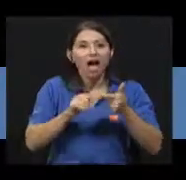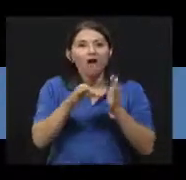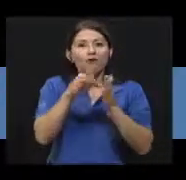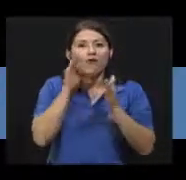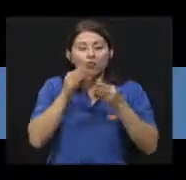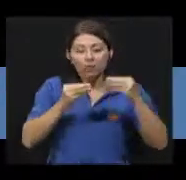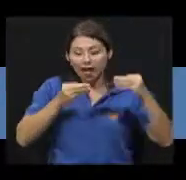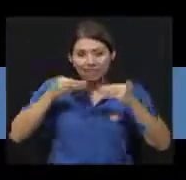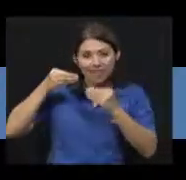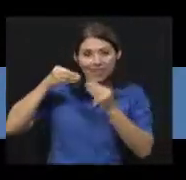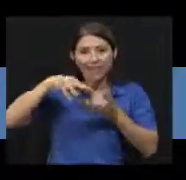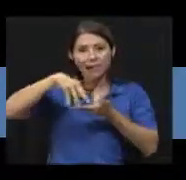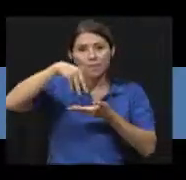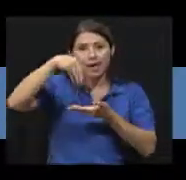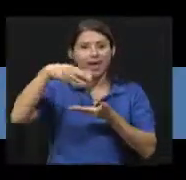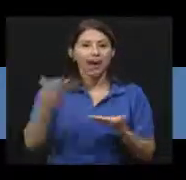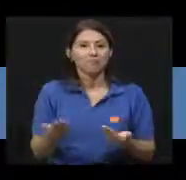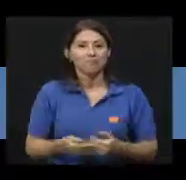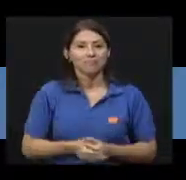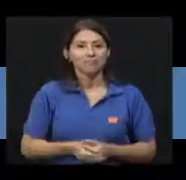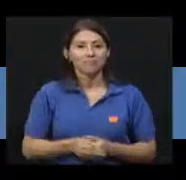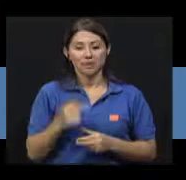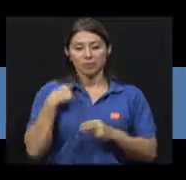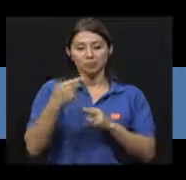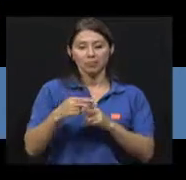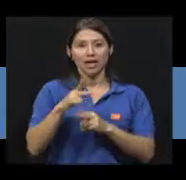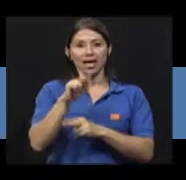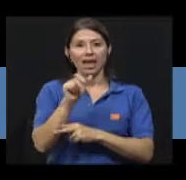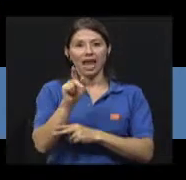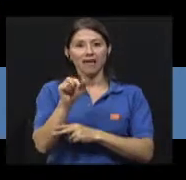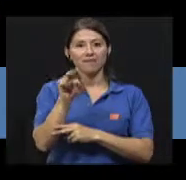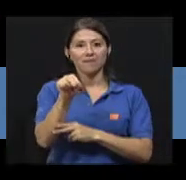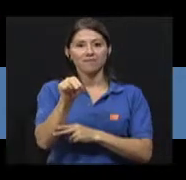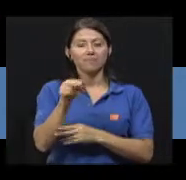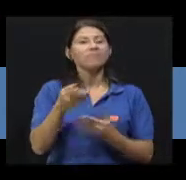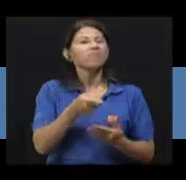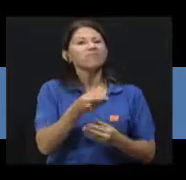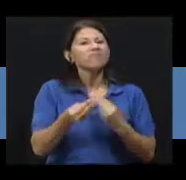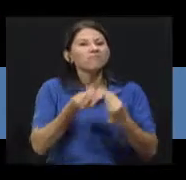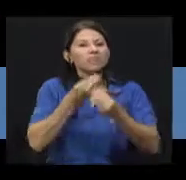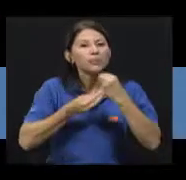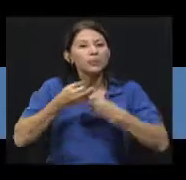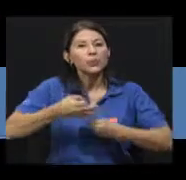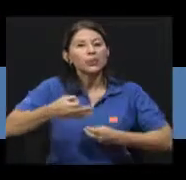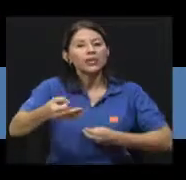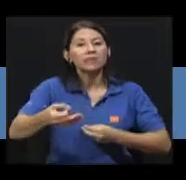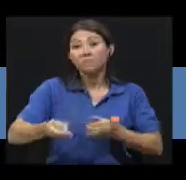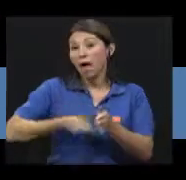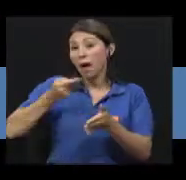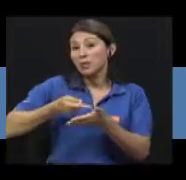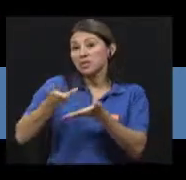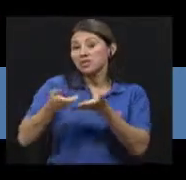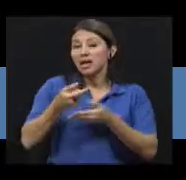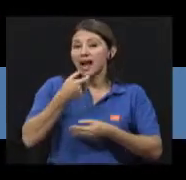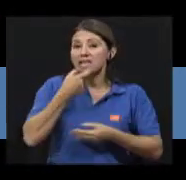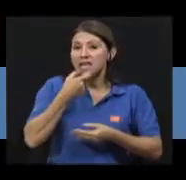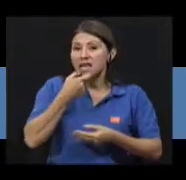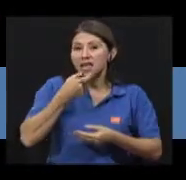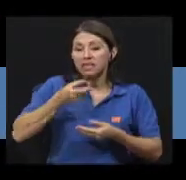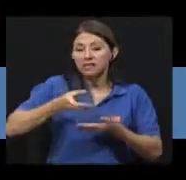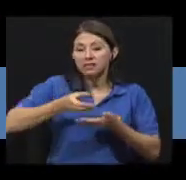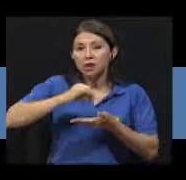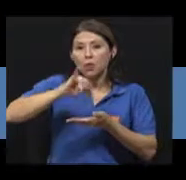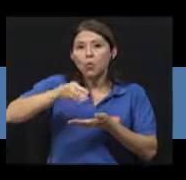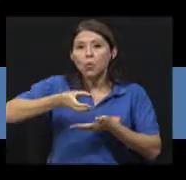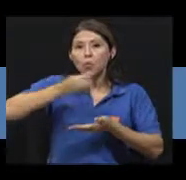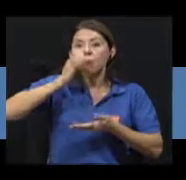como sandía y pera. Kevin. Kevin, ¿qué trae todos los días para merendar? A veces galletas, jugos